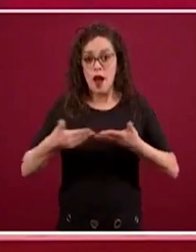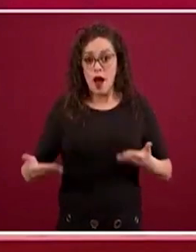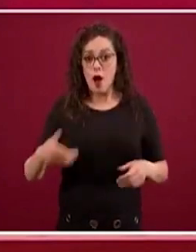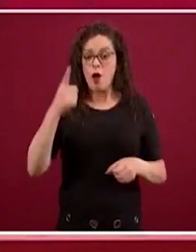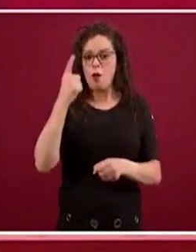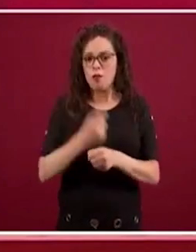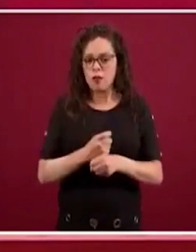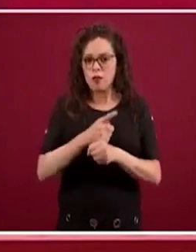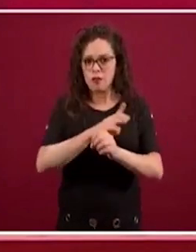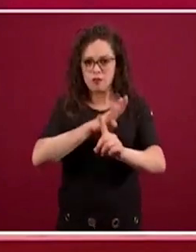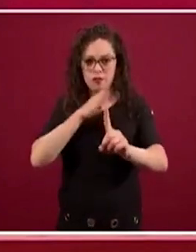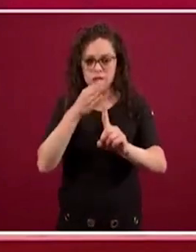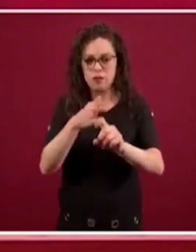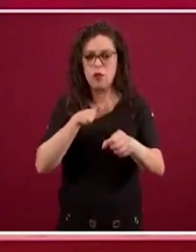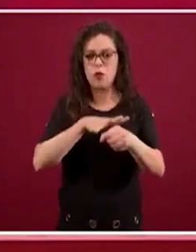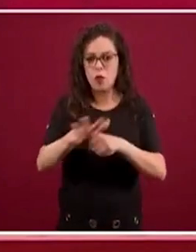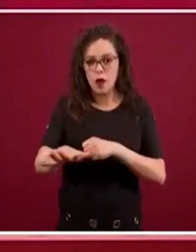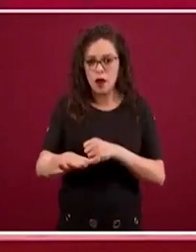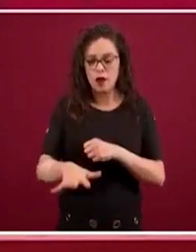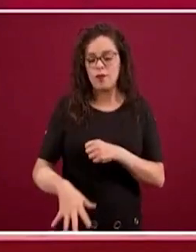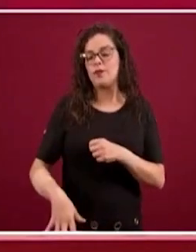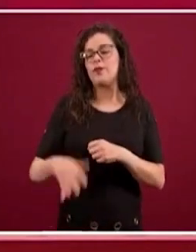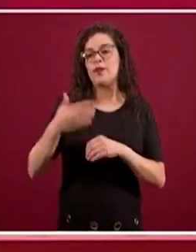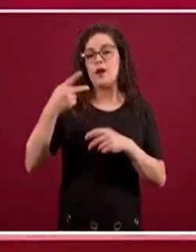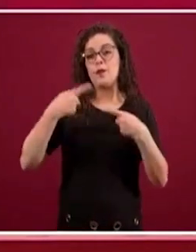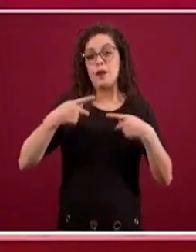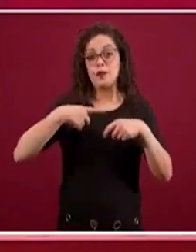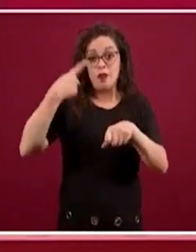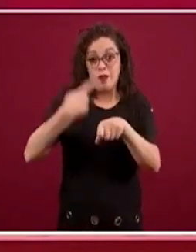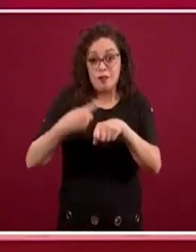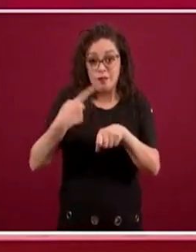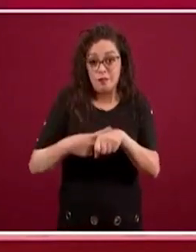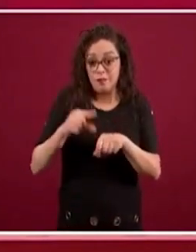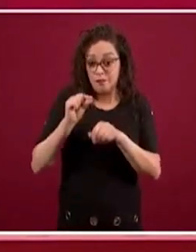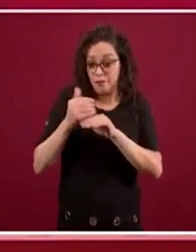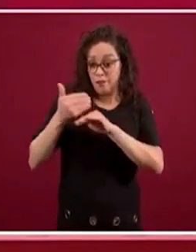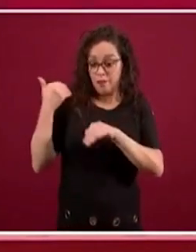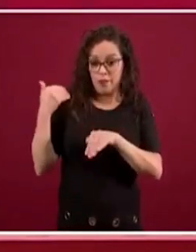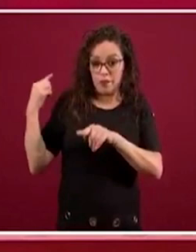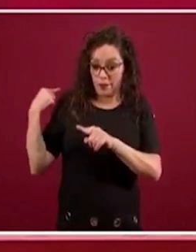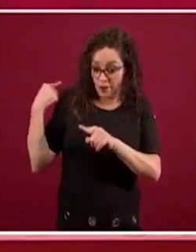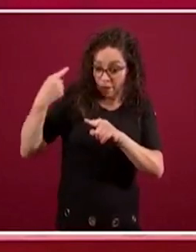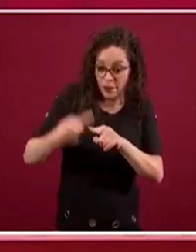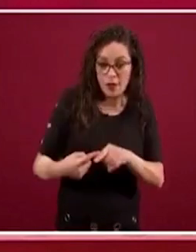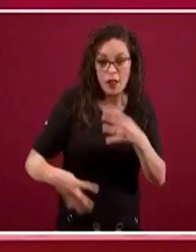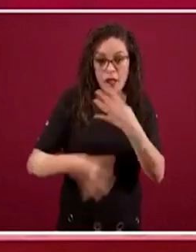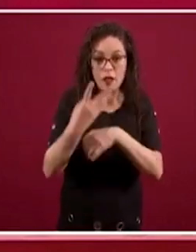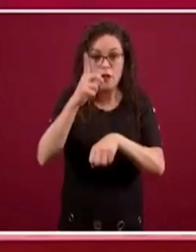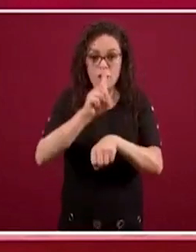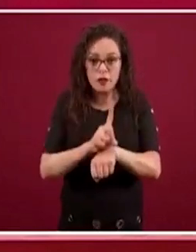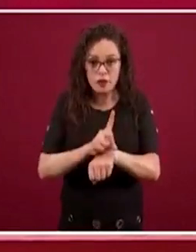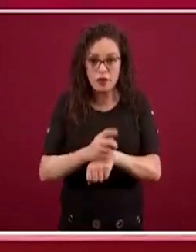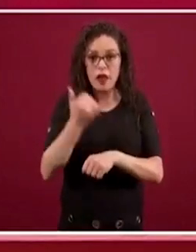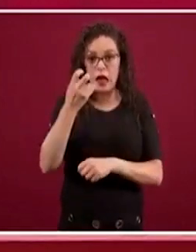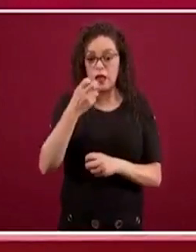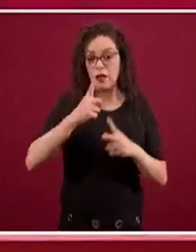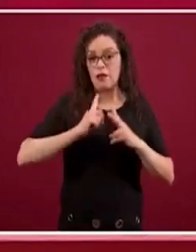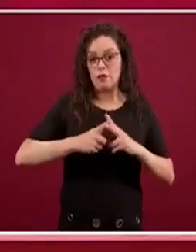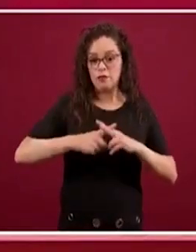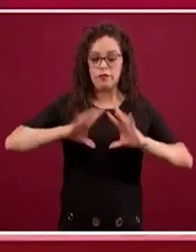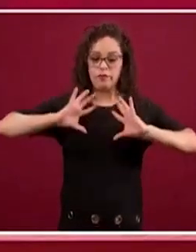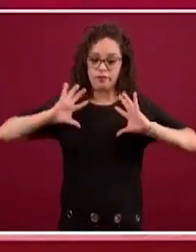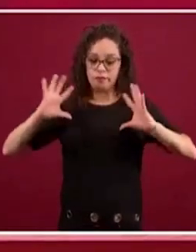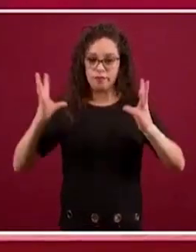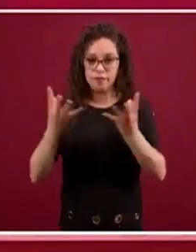enfermado en los últimos 14 días. Y al hacer una distribución por tasa de incidencia acumulada, también nos